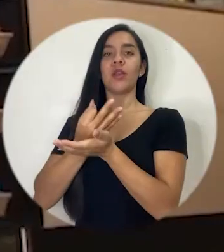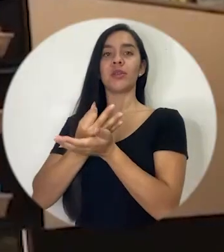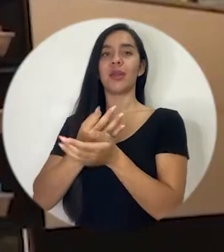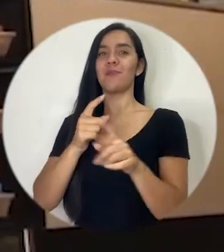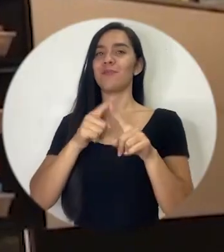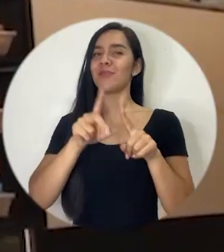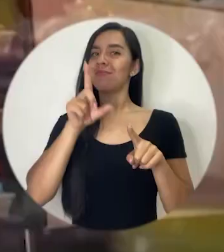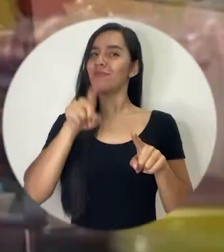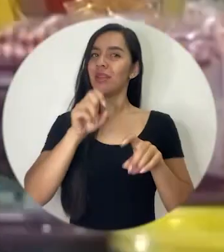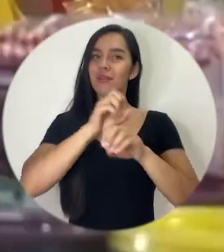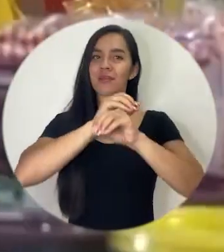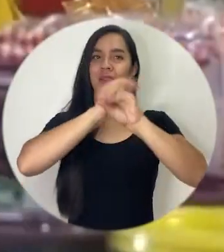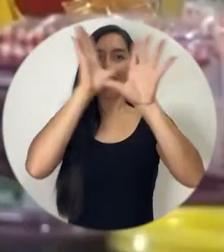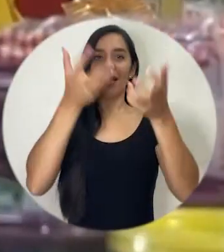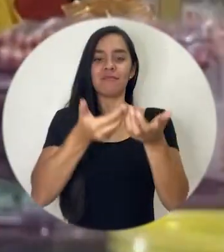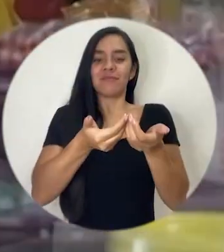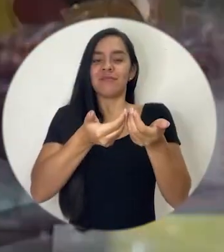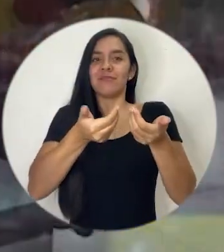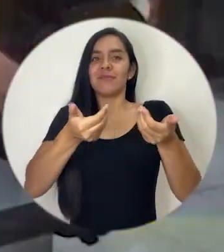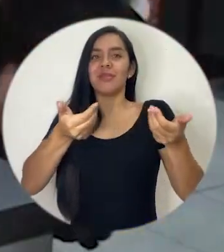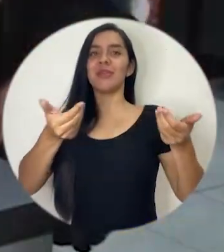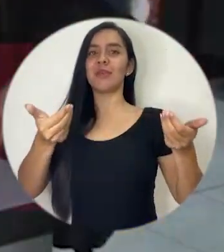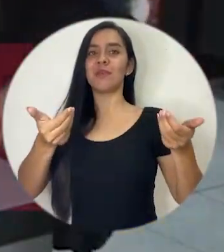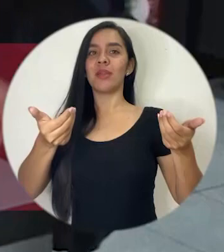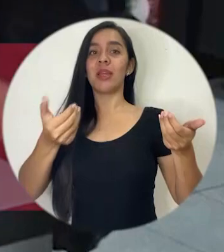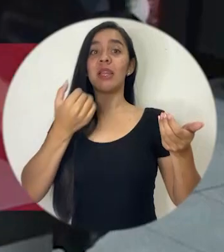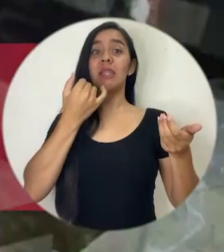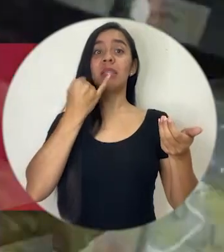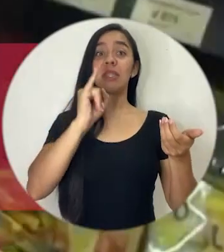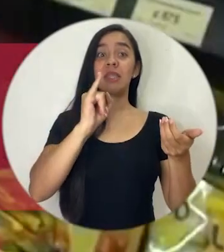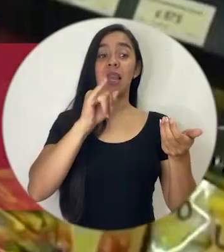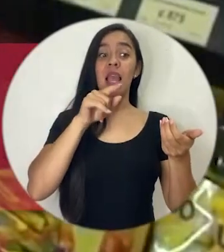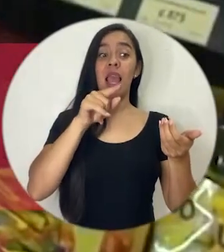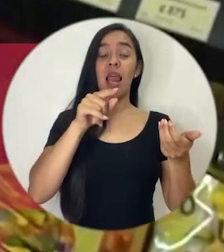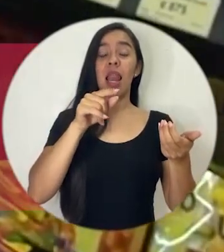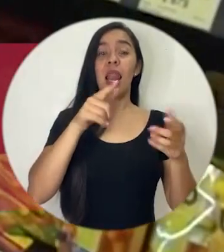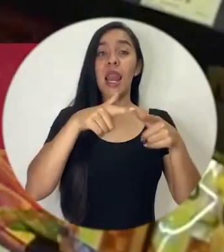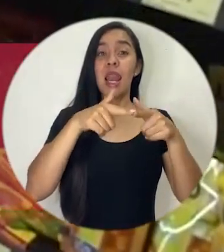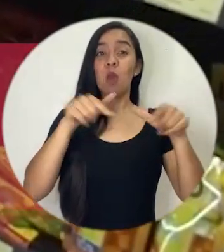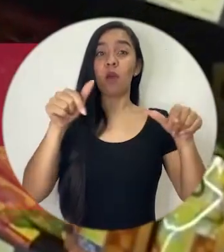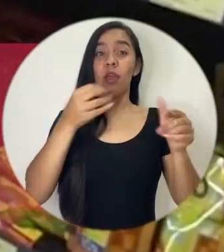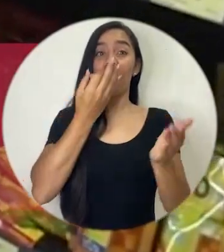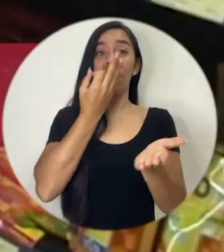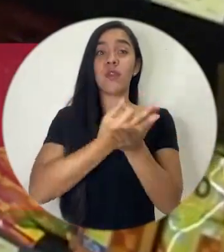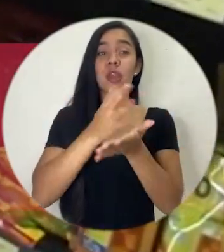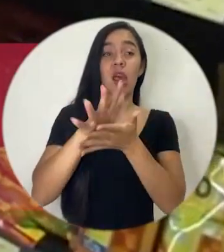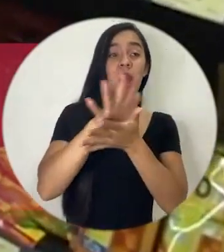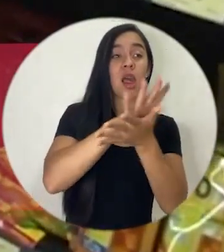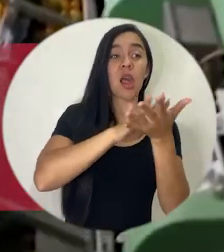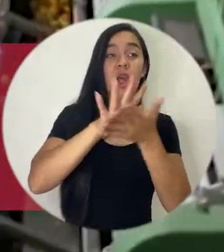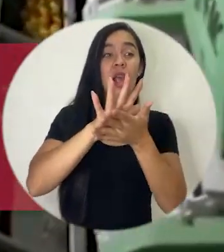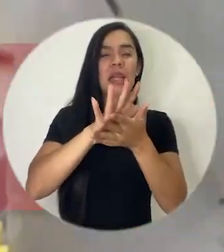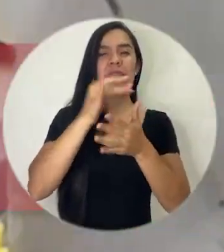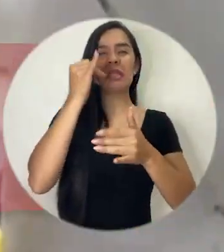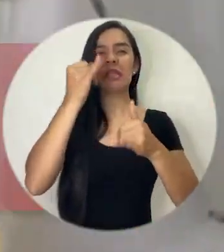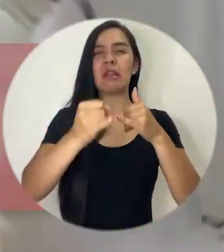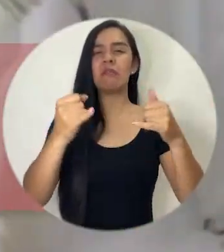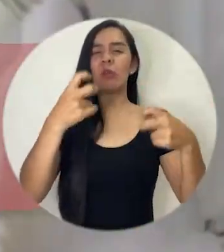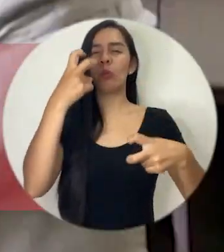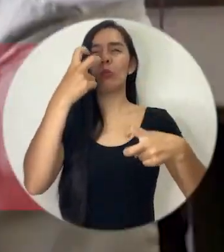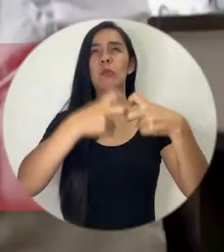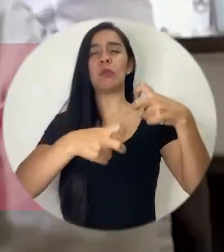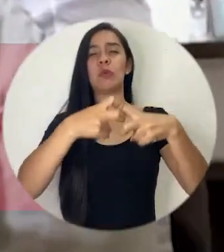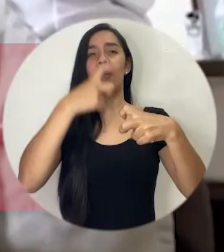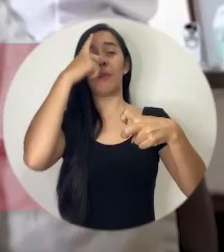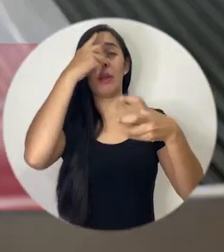el lenguaje financiero terminamos entonces nosotros en problemas para resolver los conflictos yo